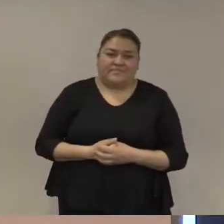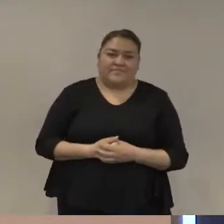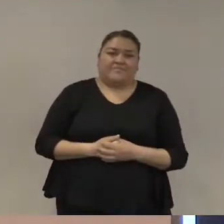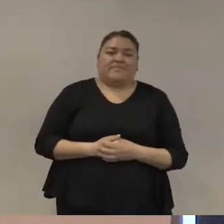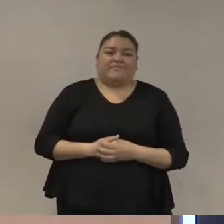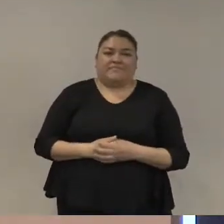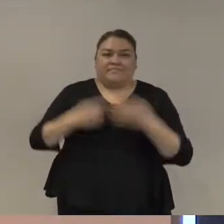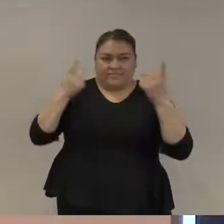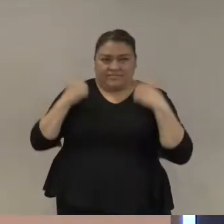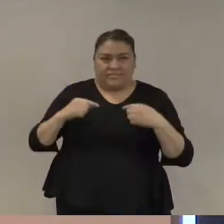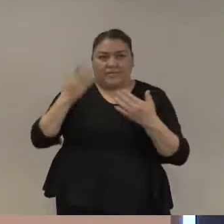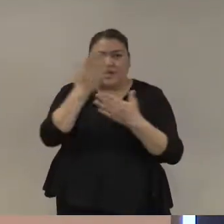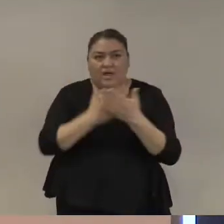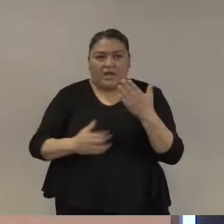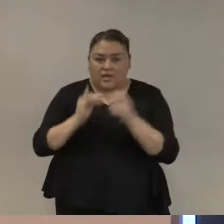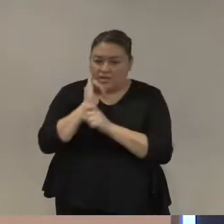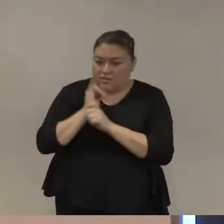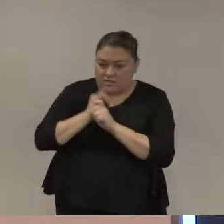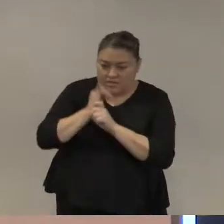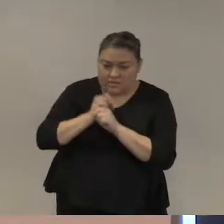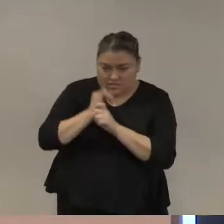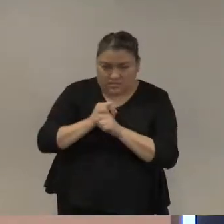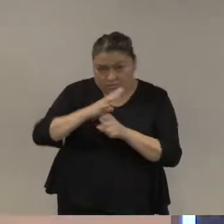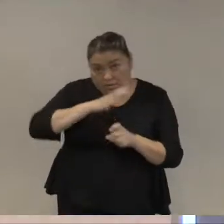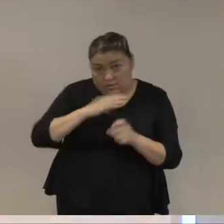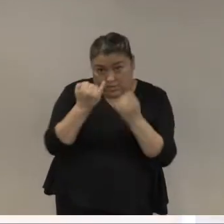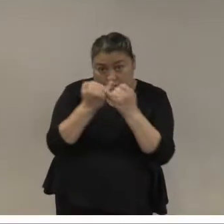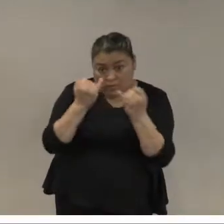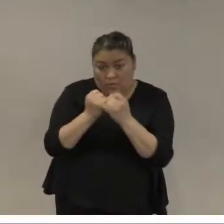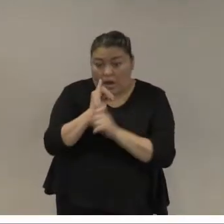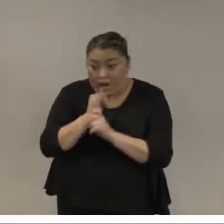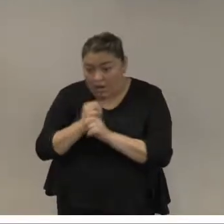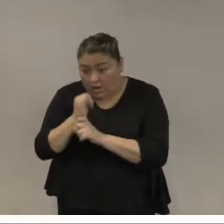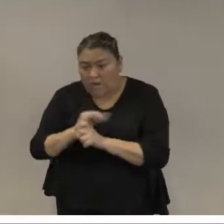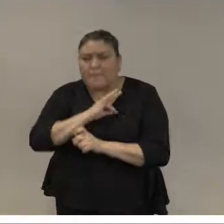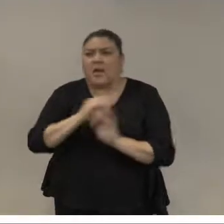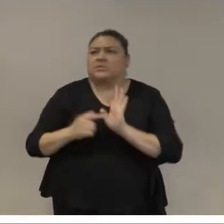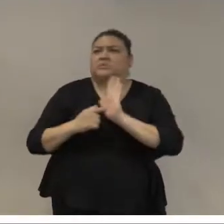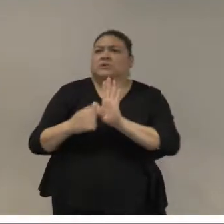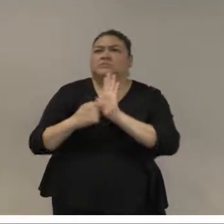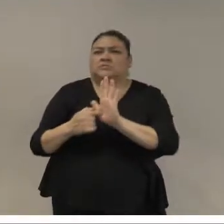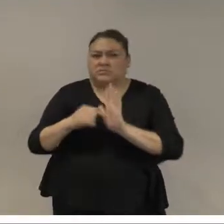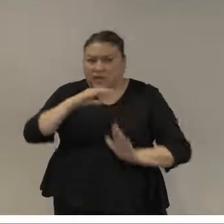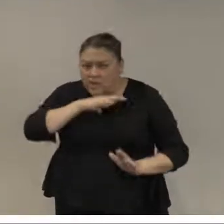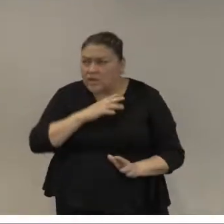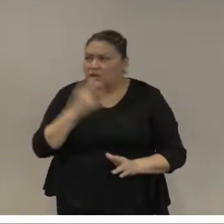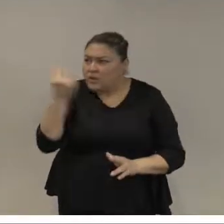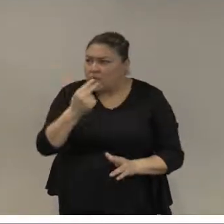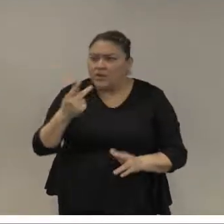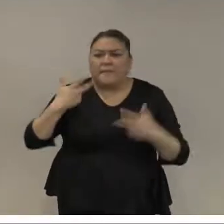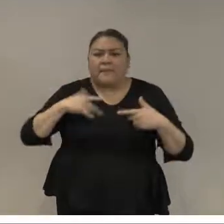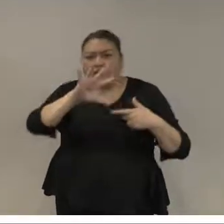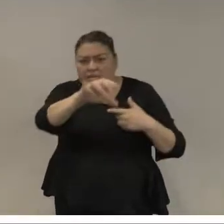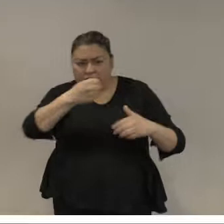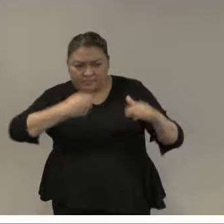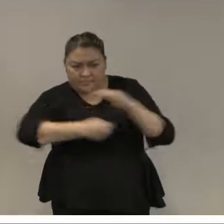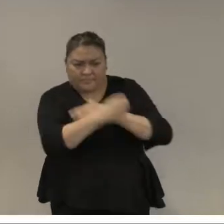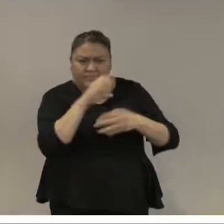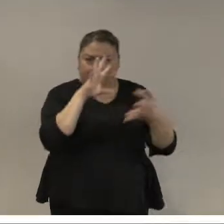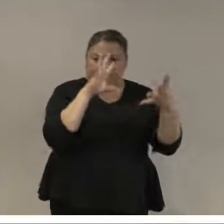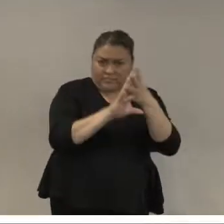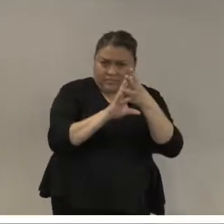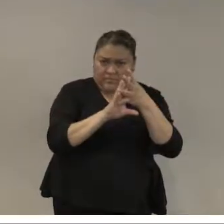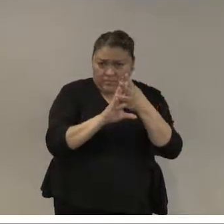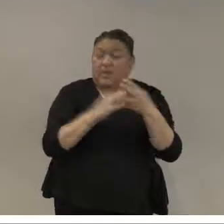en esta etapa de investigación llega un momento en que se puede argumentar que se necesita recurrir a militares o a una